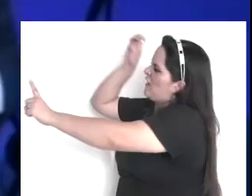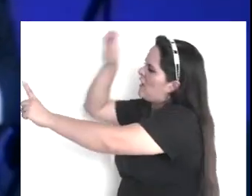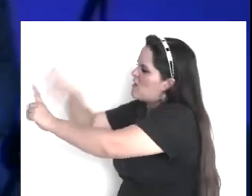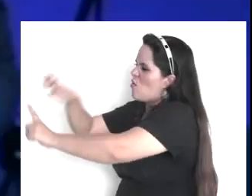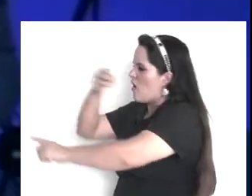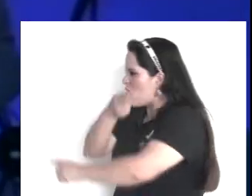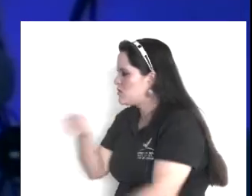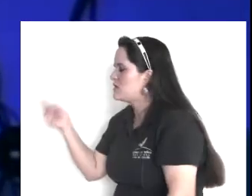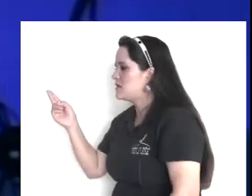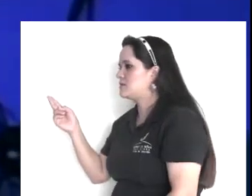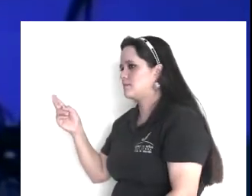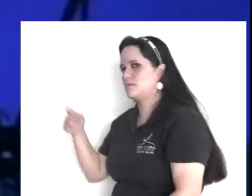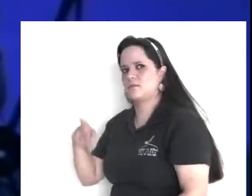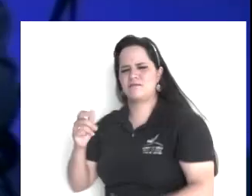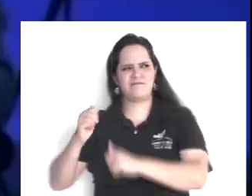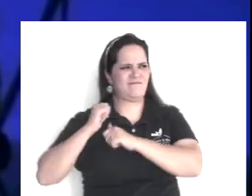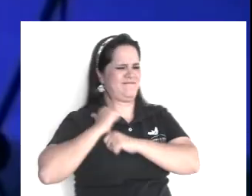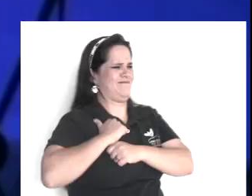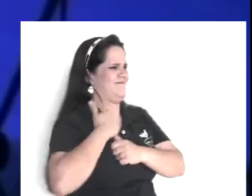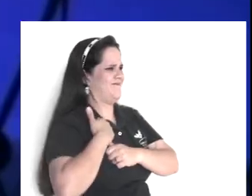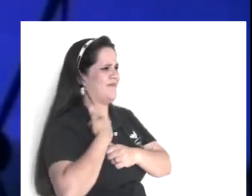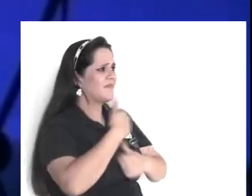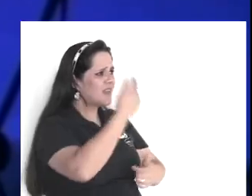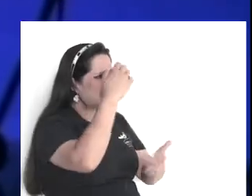sacaron ellos? de las apariencias,